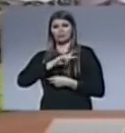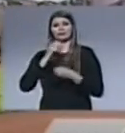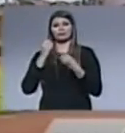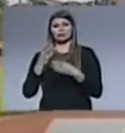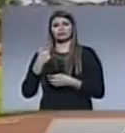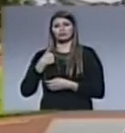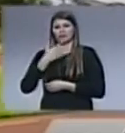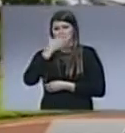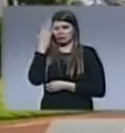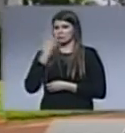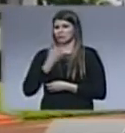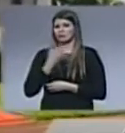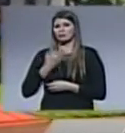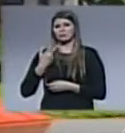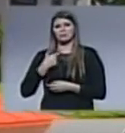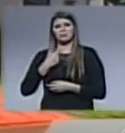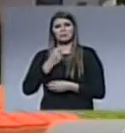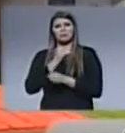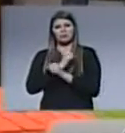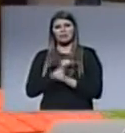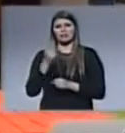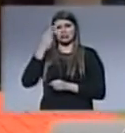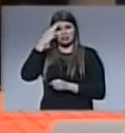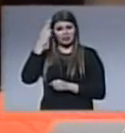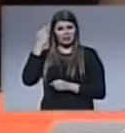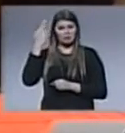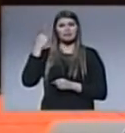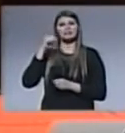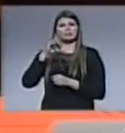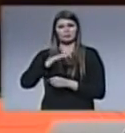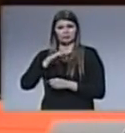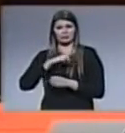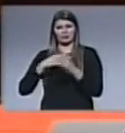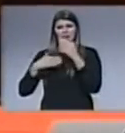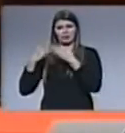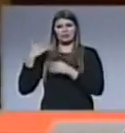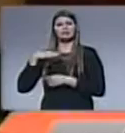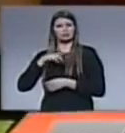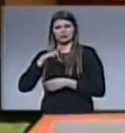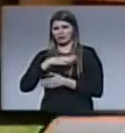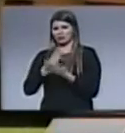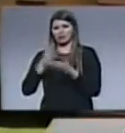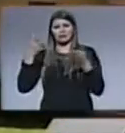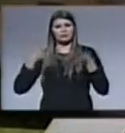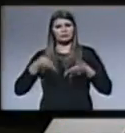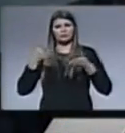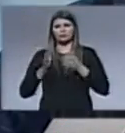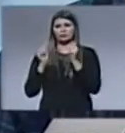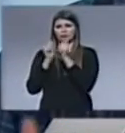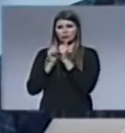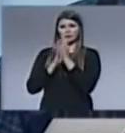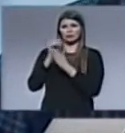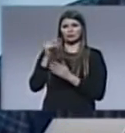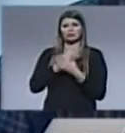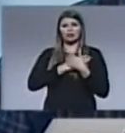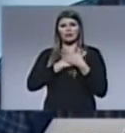certeza, esa convicción, esa experiencia que tuve, tengo hoy en día con Dios, ese amor, esa